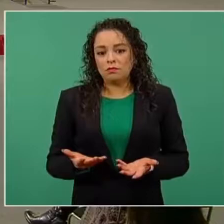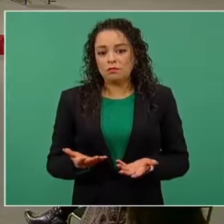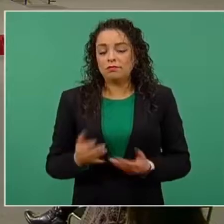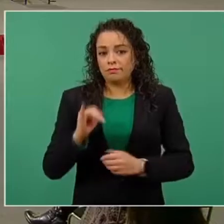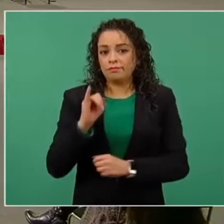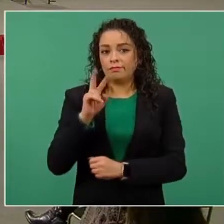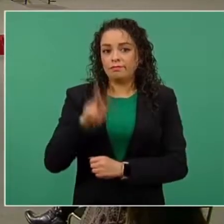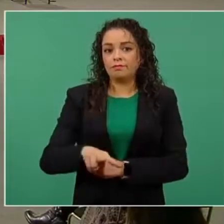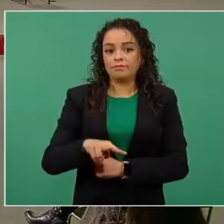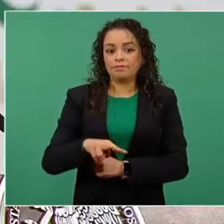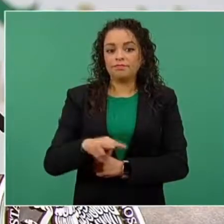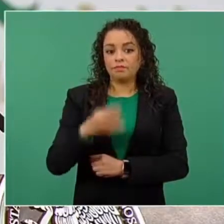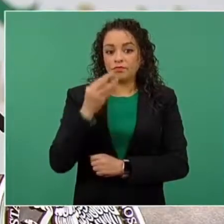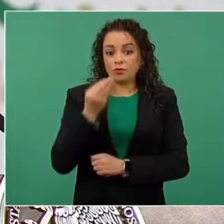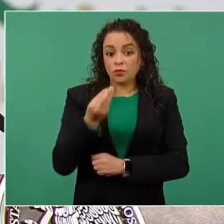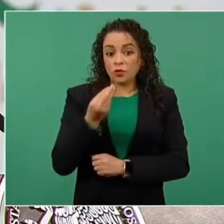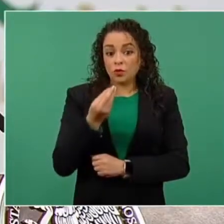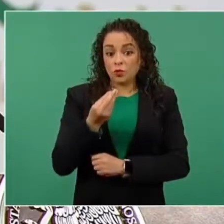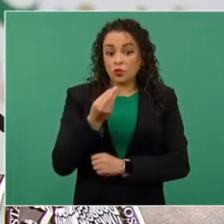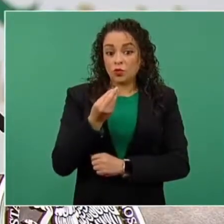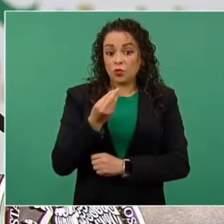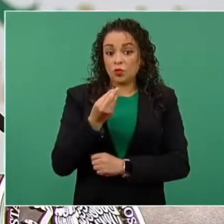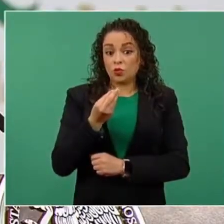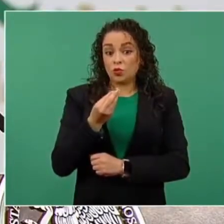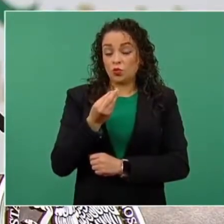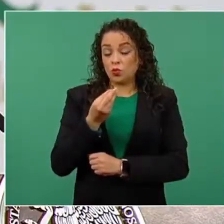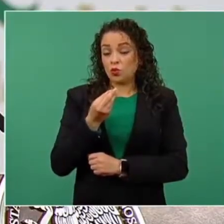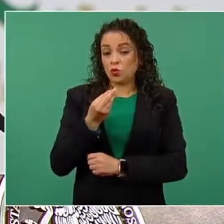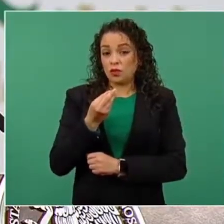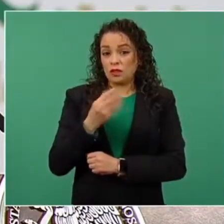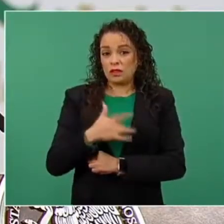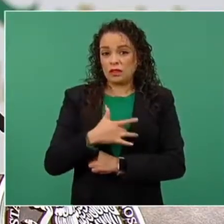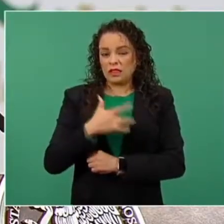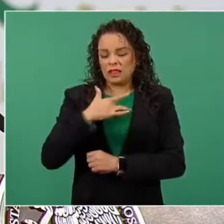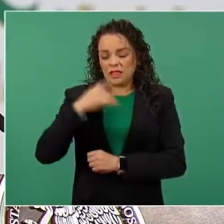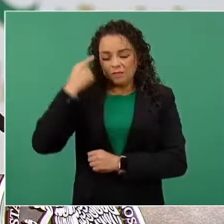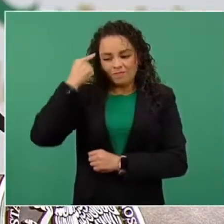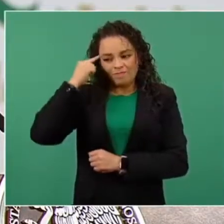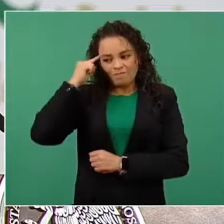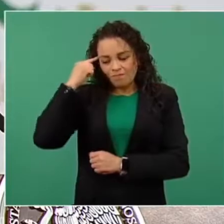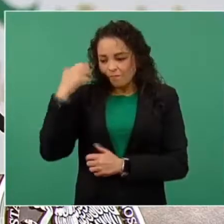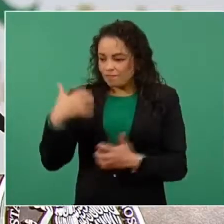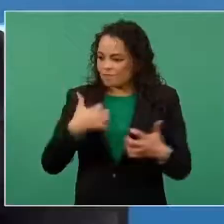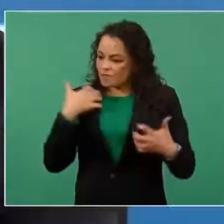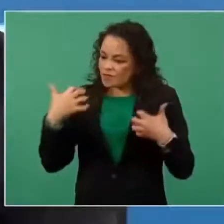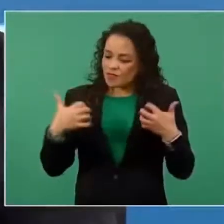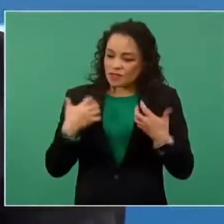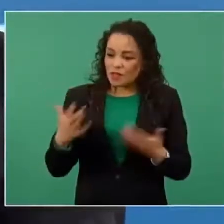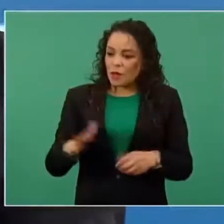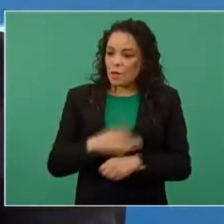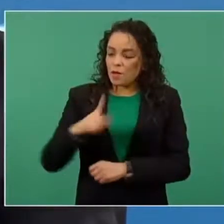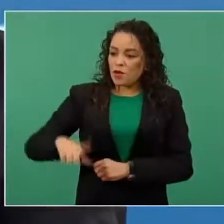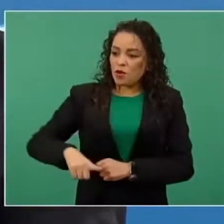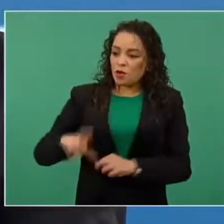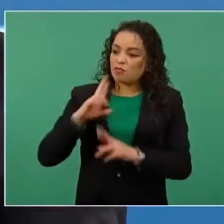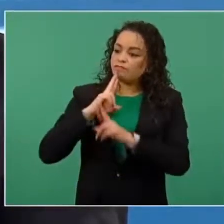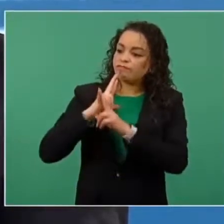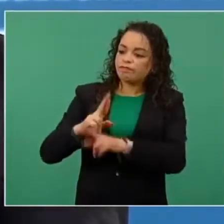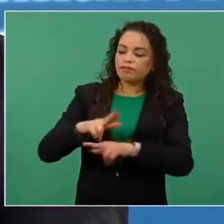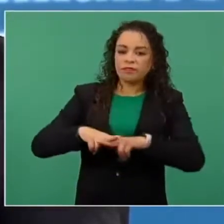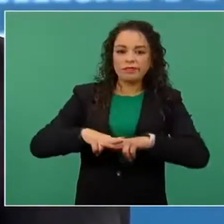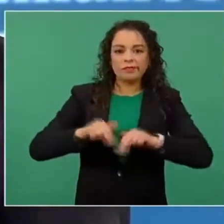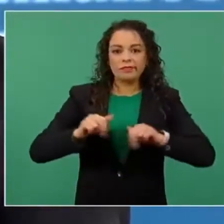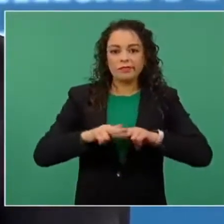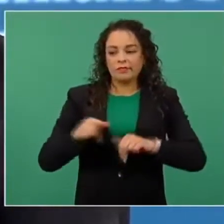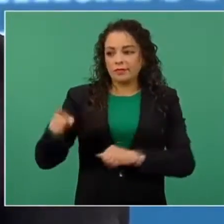existen muchos agravios, una profunda indignación y enojo frente a la capacidad de respuesta del Estado y queremos